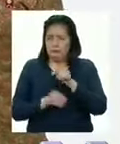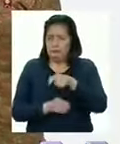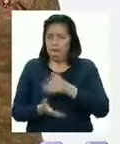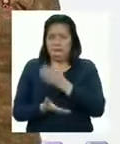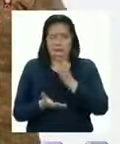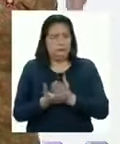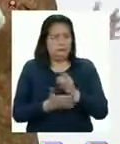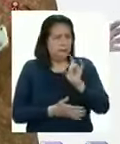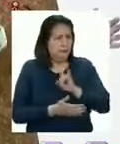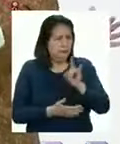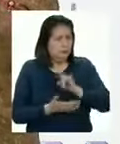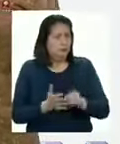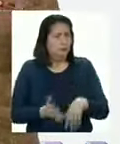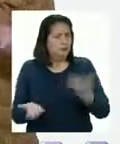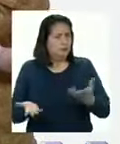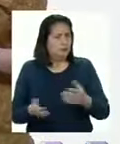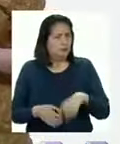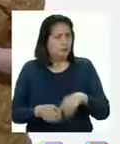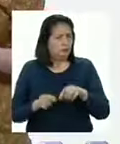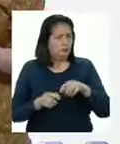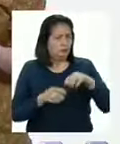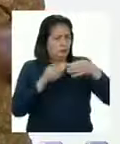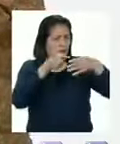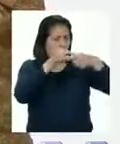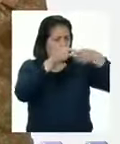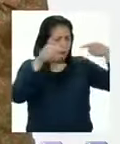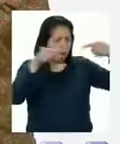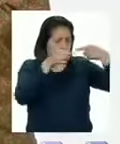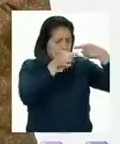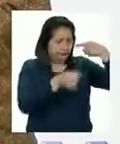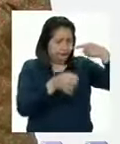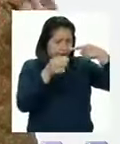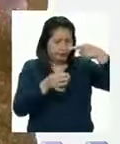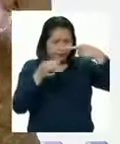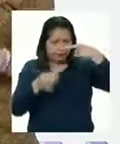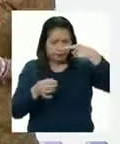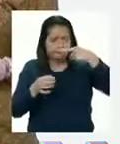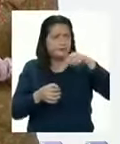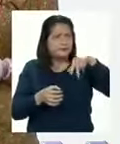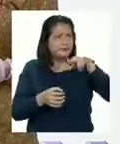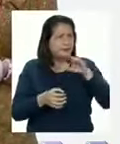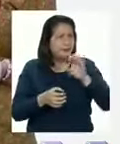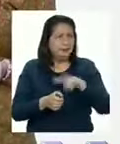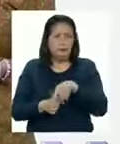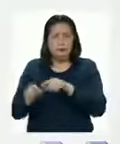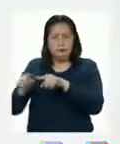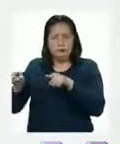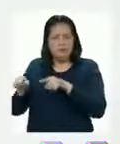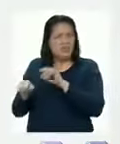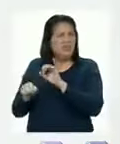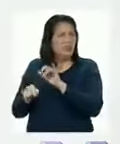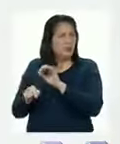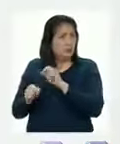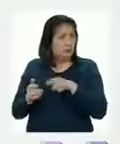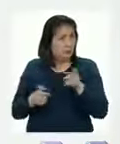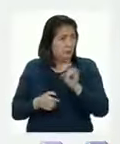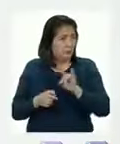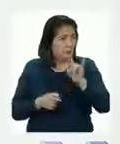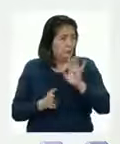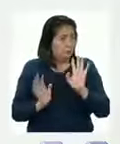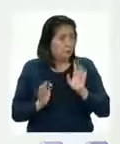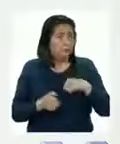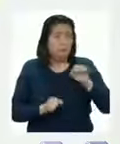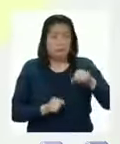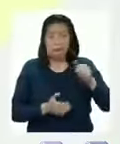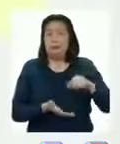este problema usando la yupana y los quipos ¿Cómo haremos esto? ¿Usted nos enseñará a usarlos? La verdad es